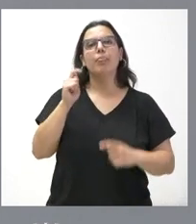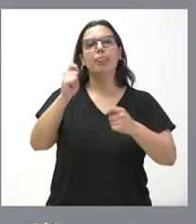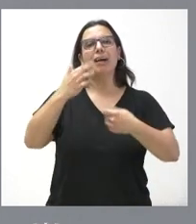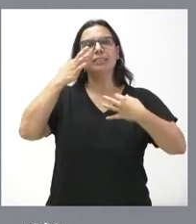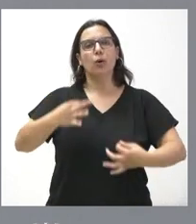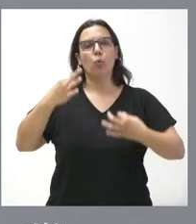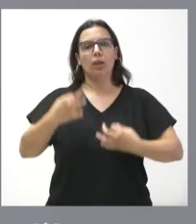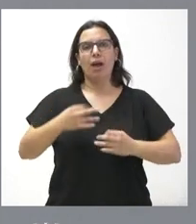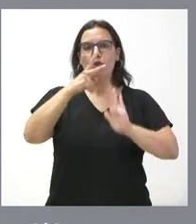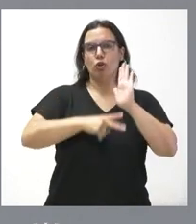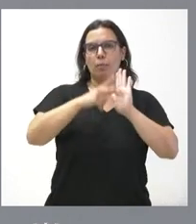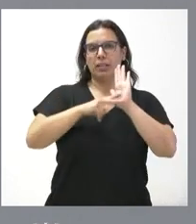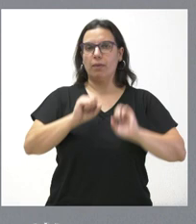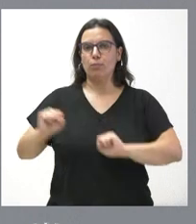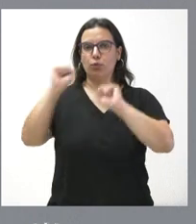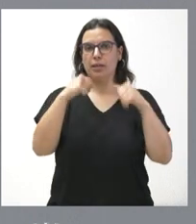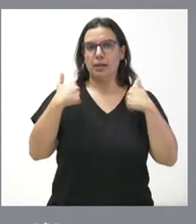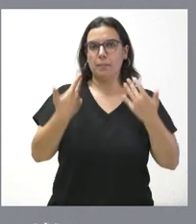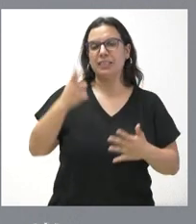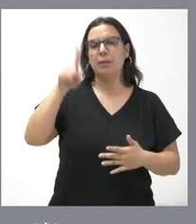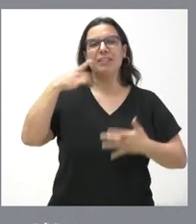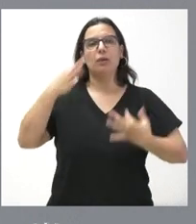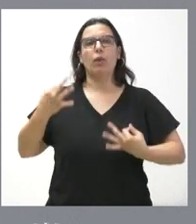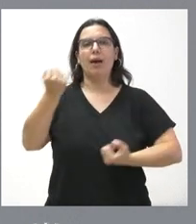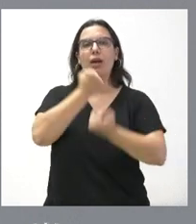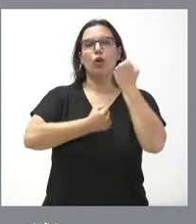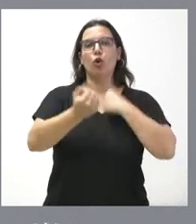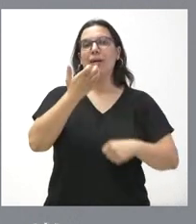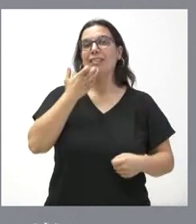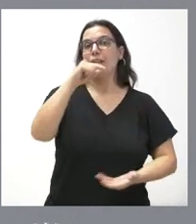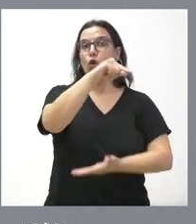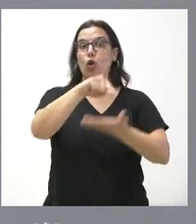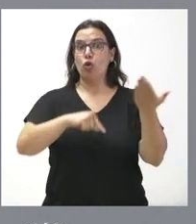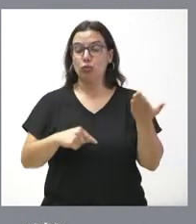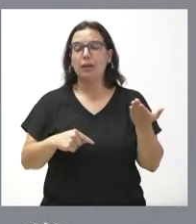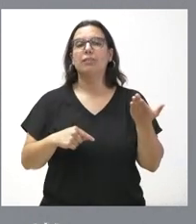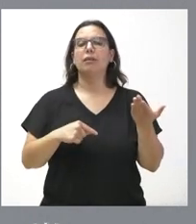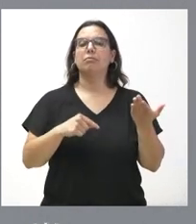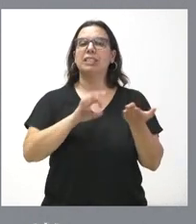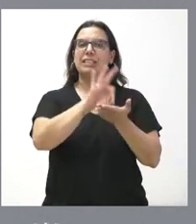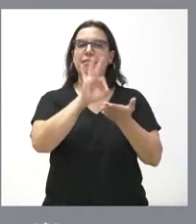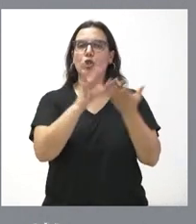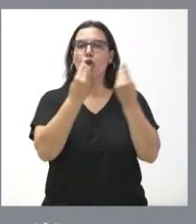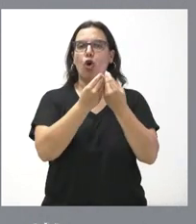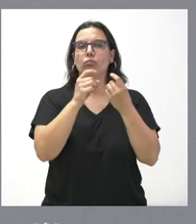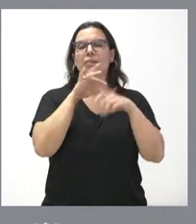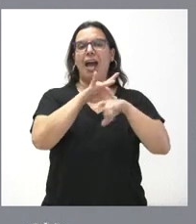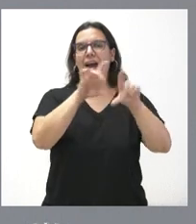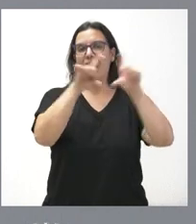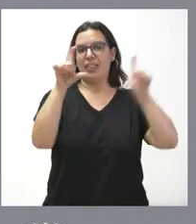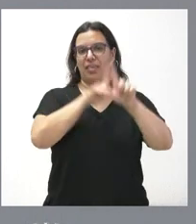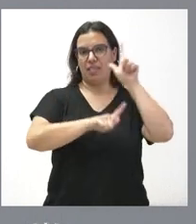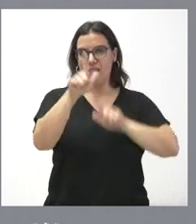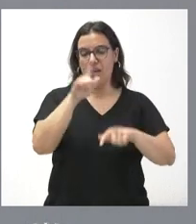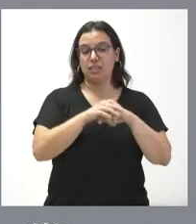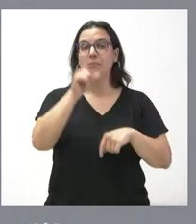jurídica y económica a la hora de contratar un servicio con una agencia de viajes. Regula las actividades de las